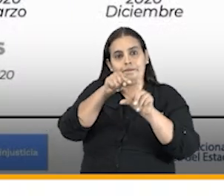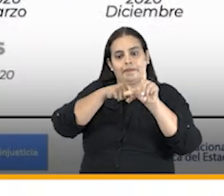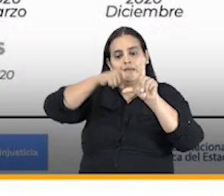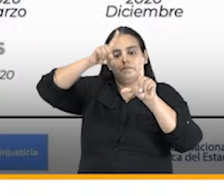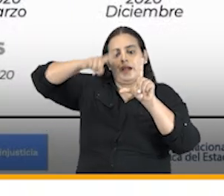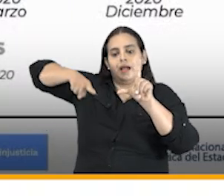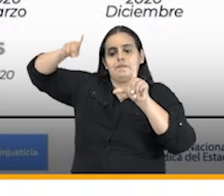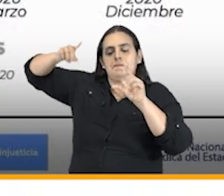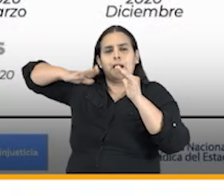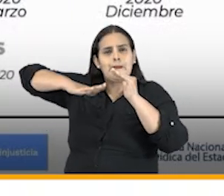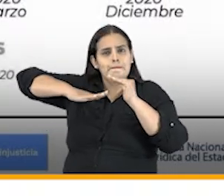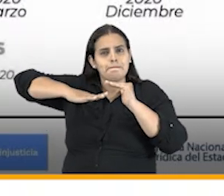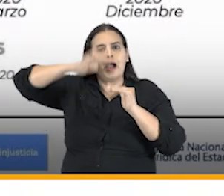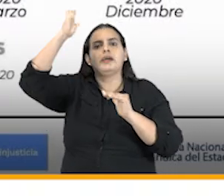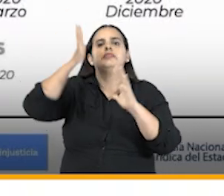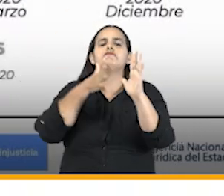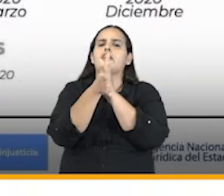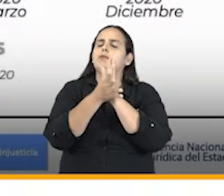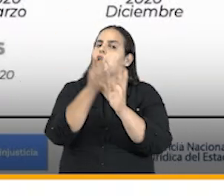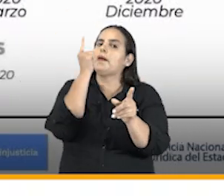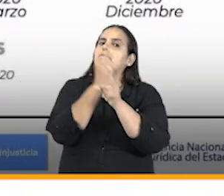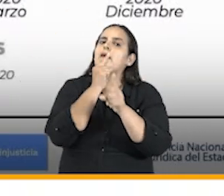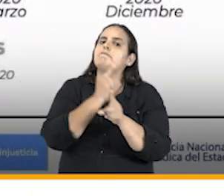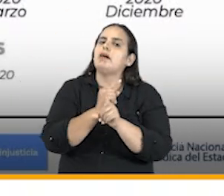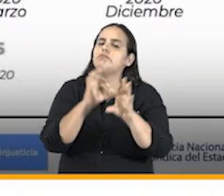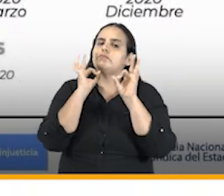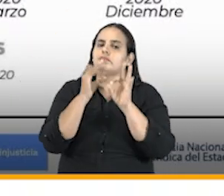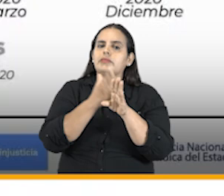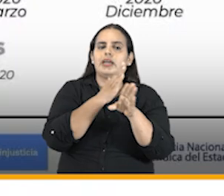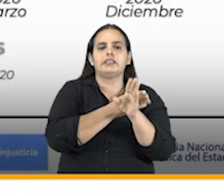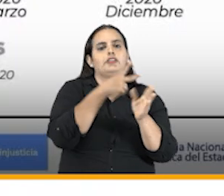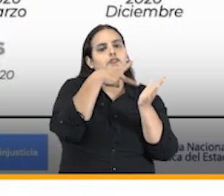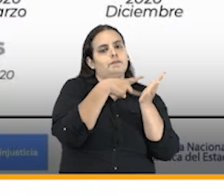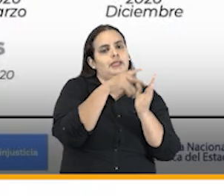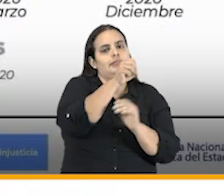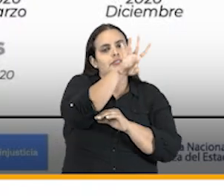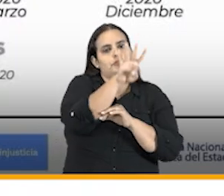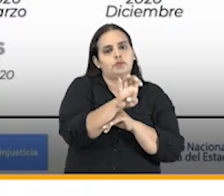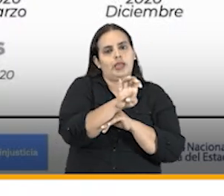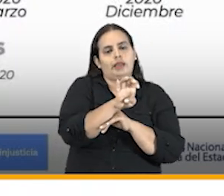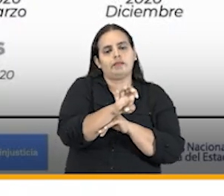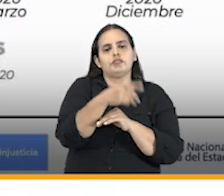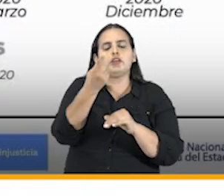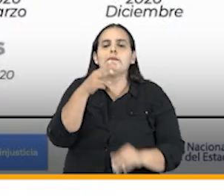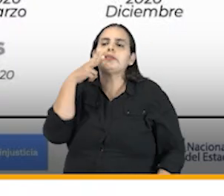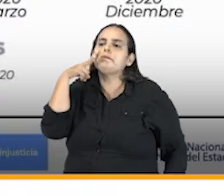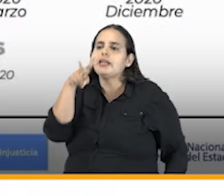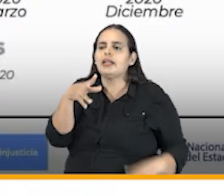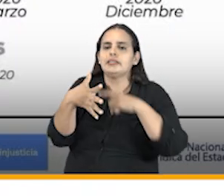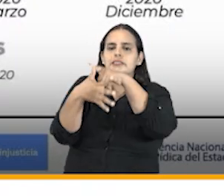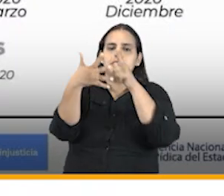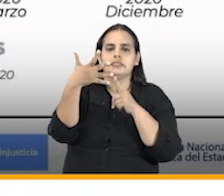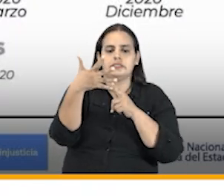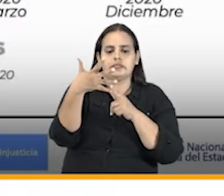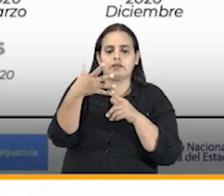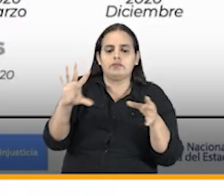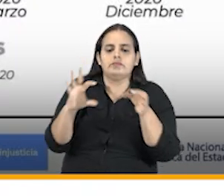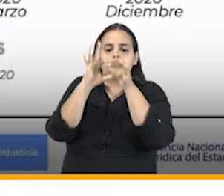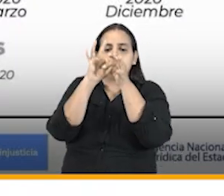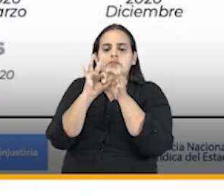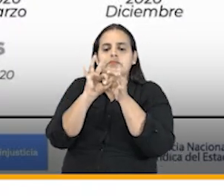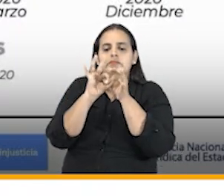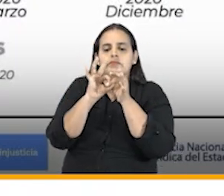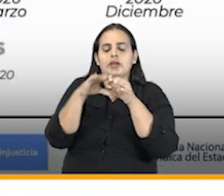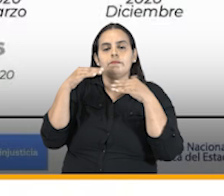mayor completitud de la información veníamos hasta el 2019 de monitorear cinco variables asociadas a la